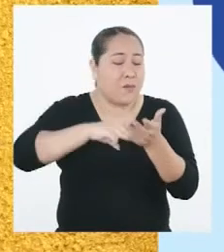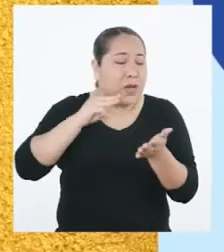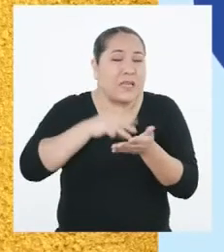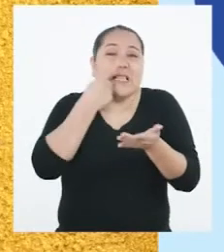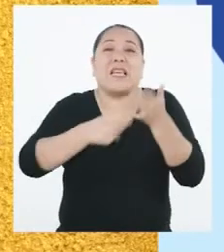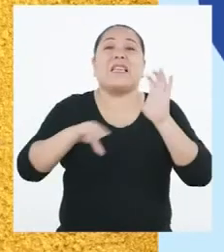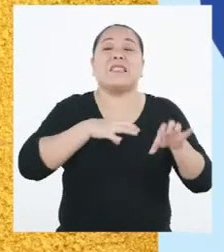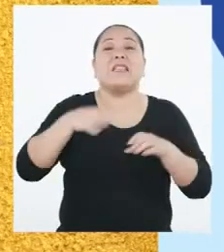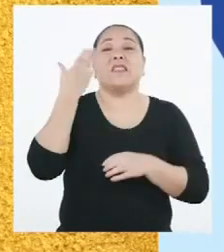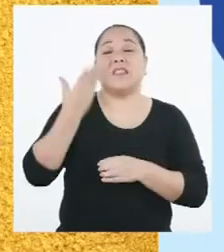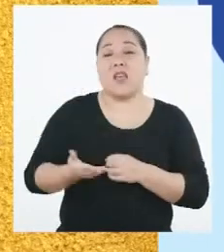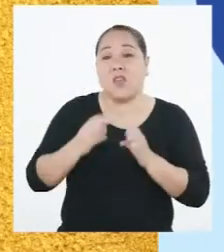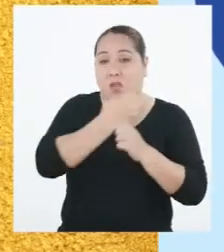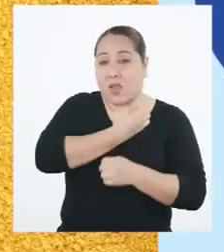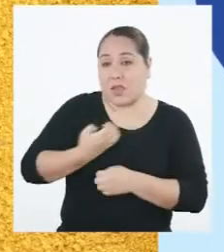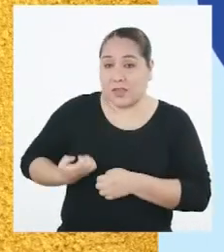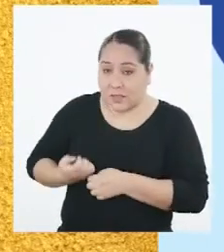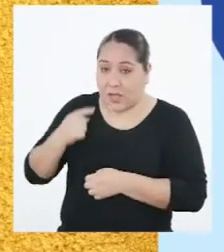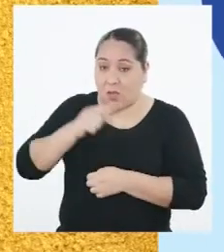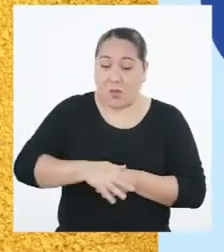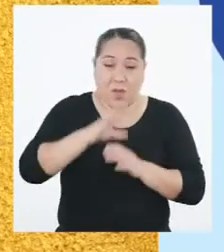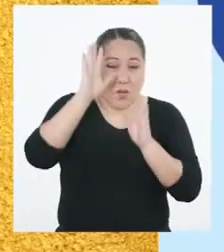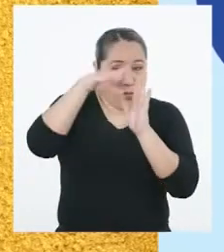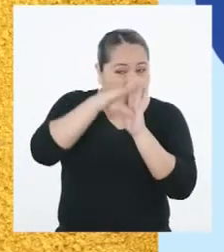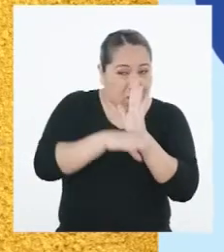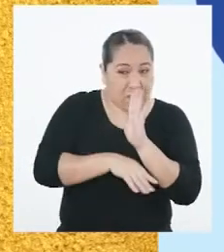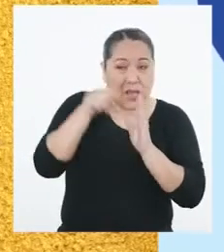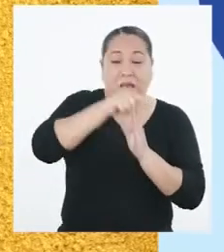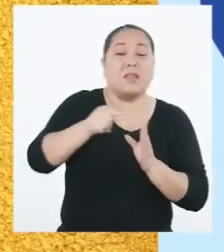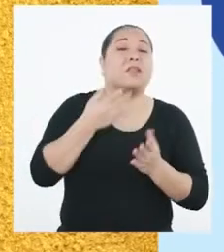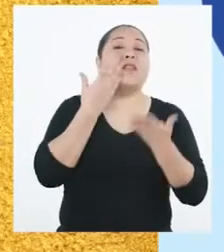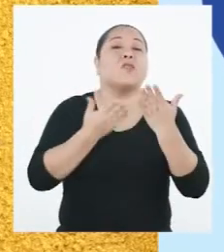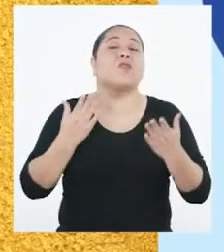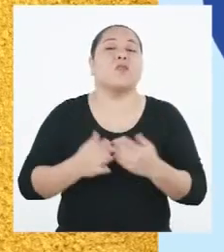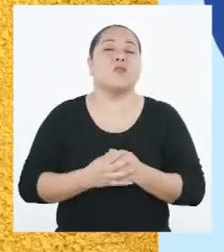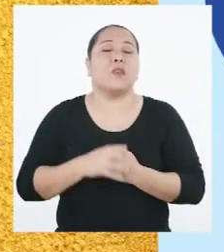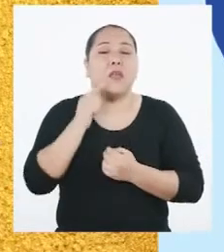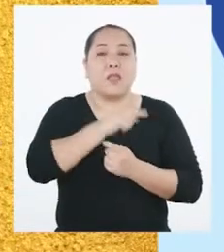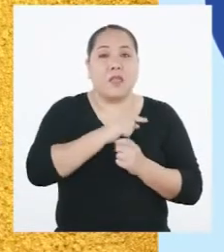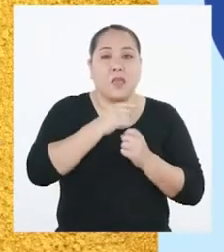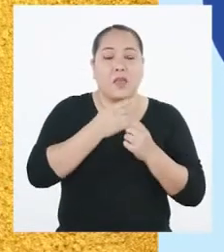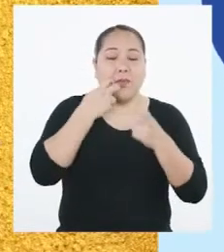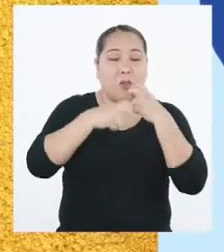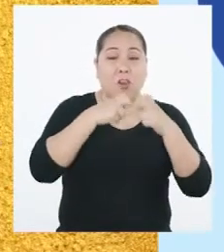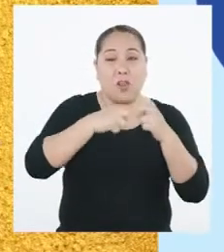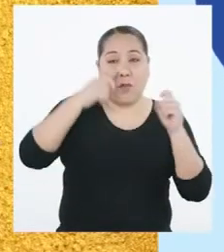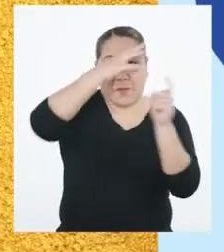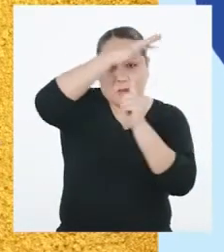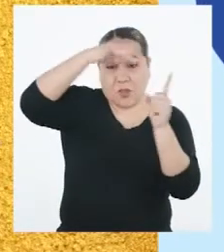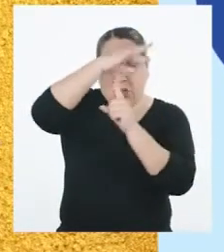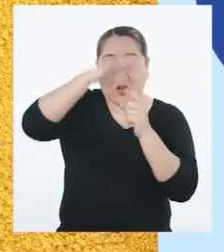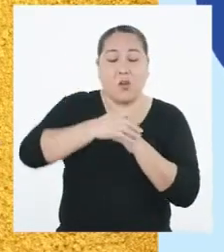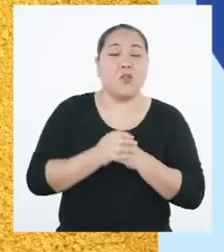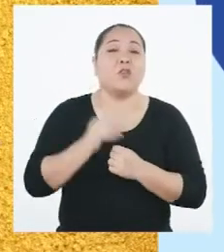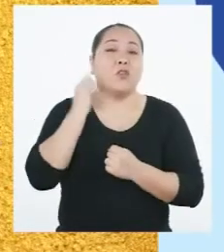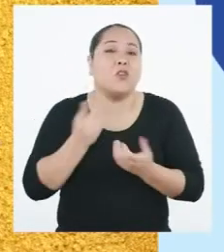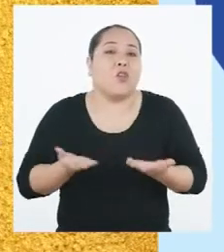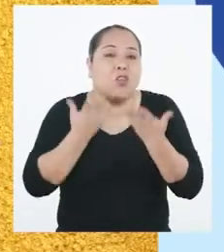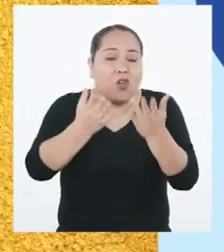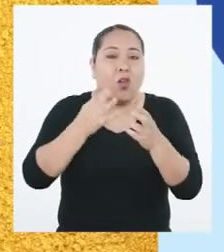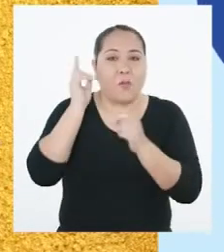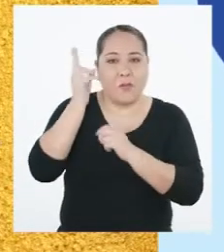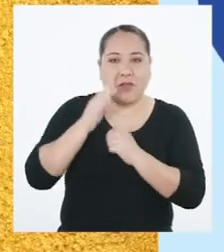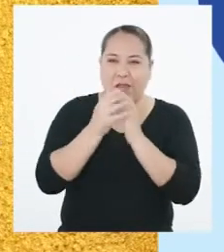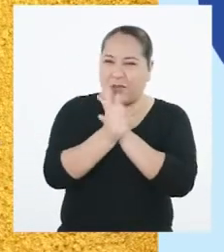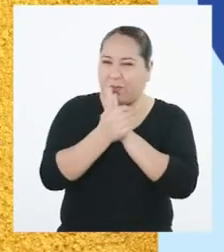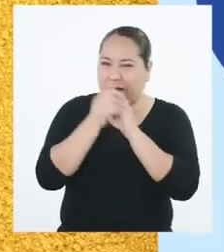acciones que está llevando a cabo el Estado para mitigar estos efectos de los eventos meteorológicos y climáticos, los dejo con la